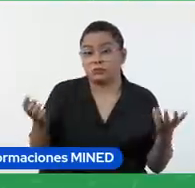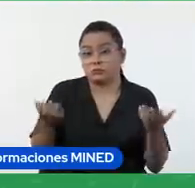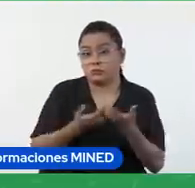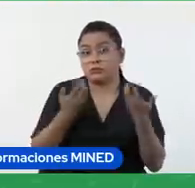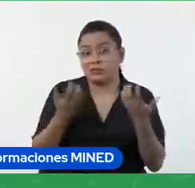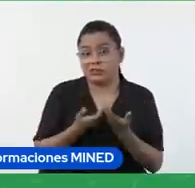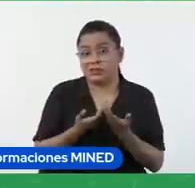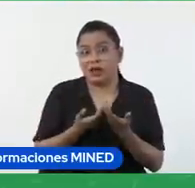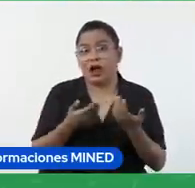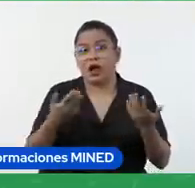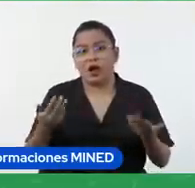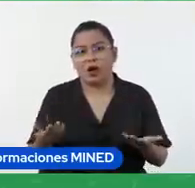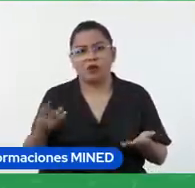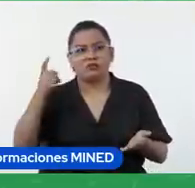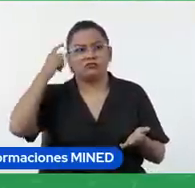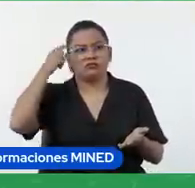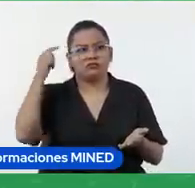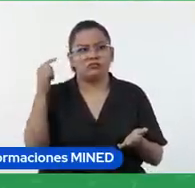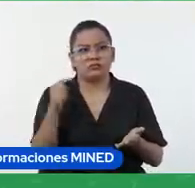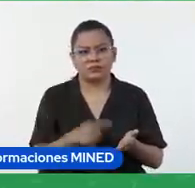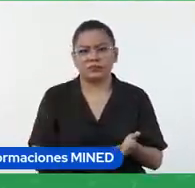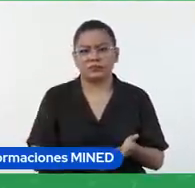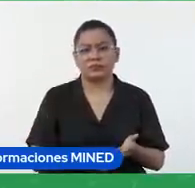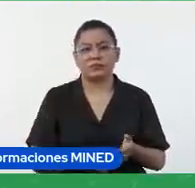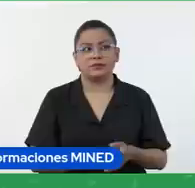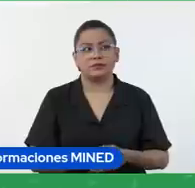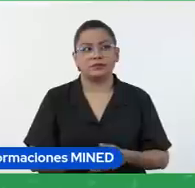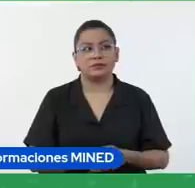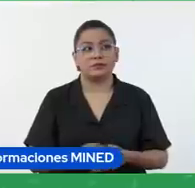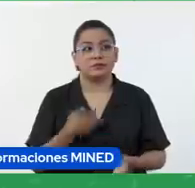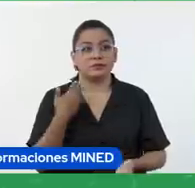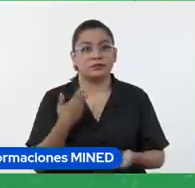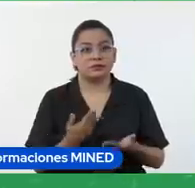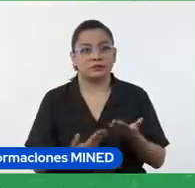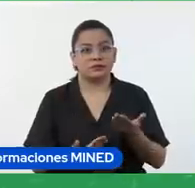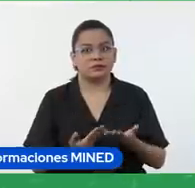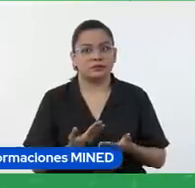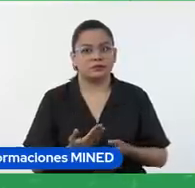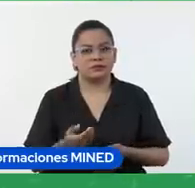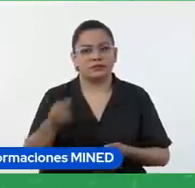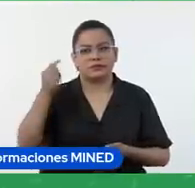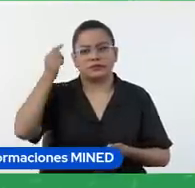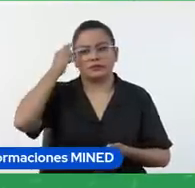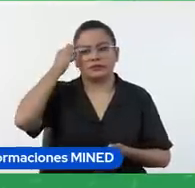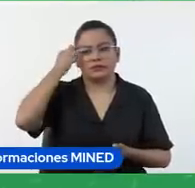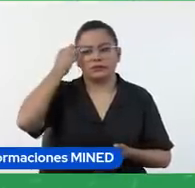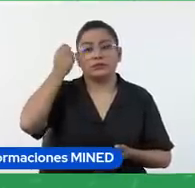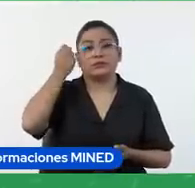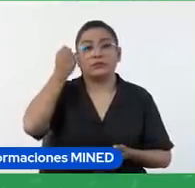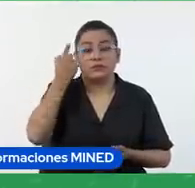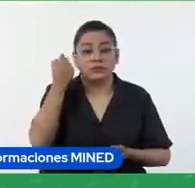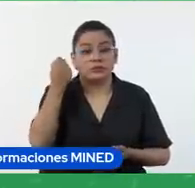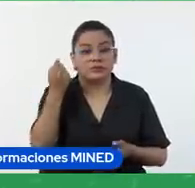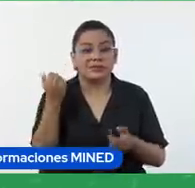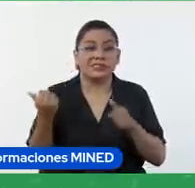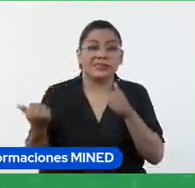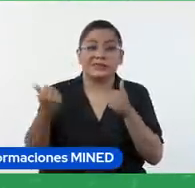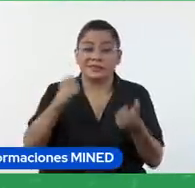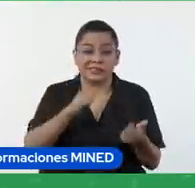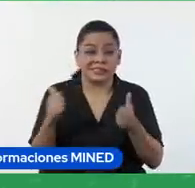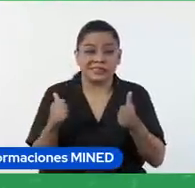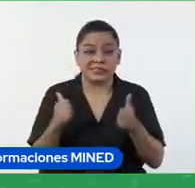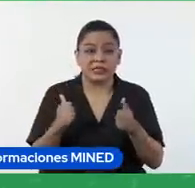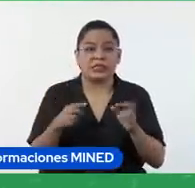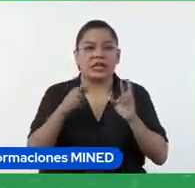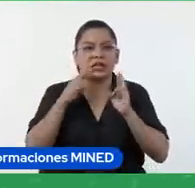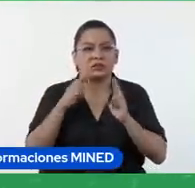añadir los exámenes las pruebas que tuvieron tal vez la reflexión va a ser en base a las respuestas que tuvieron incorrectas y